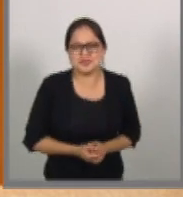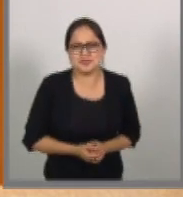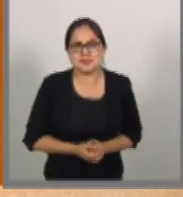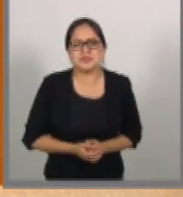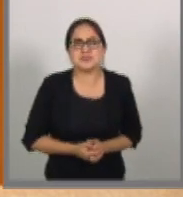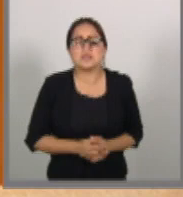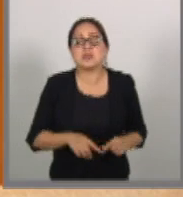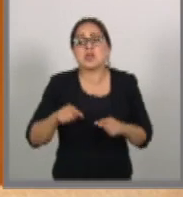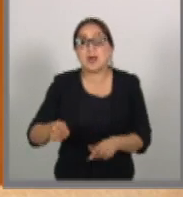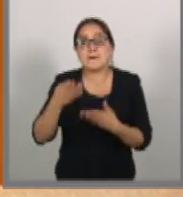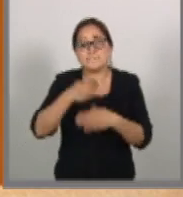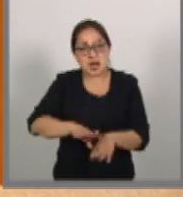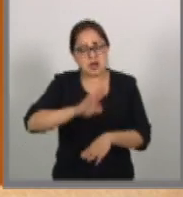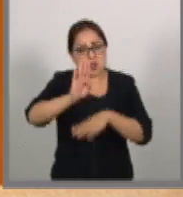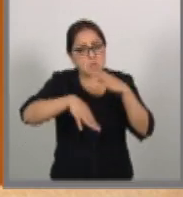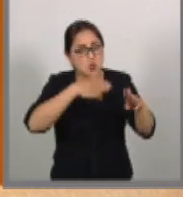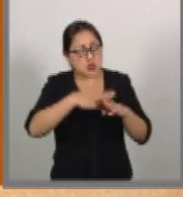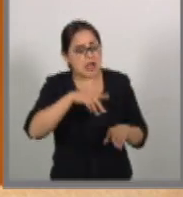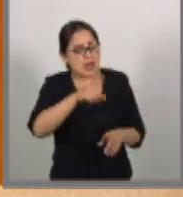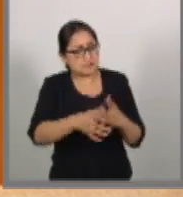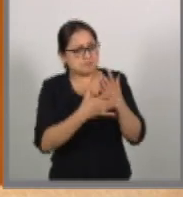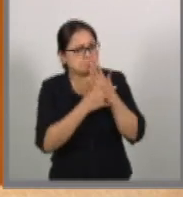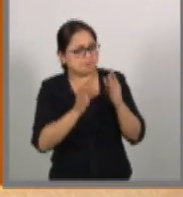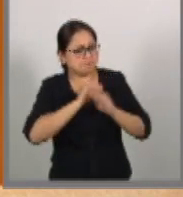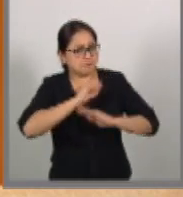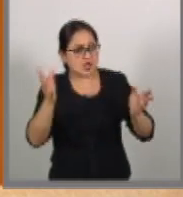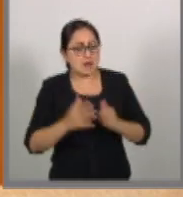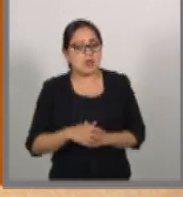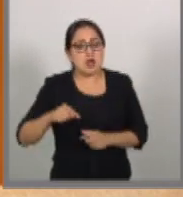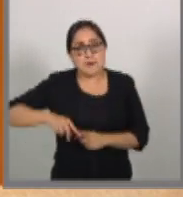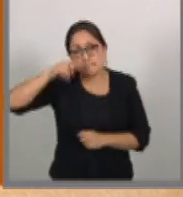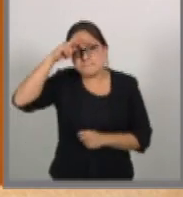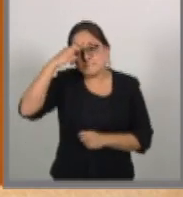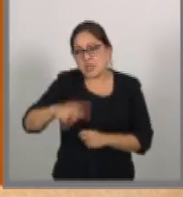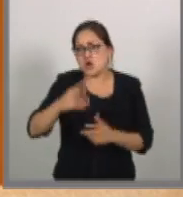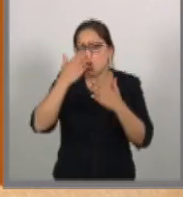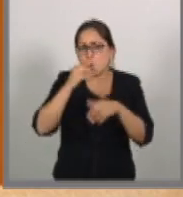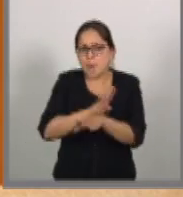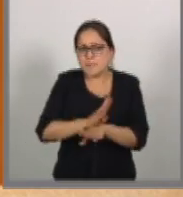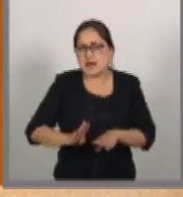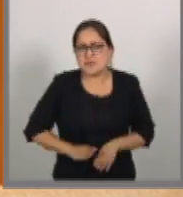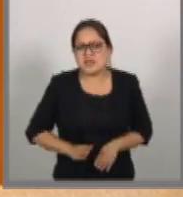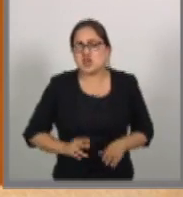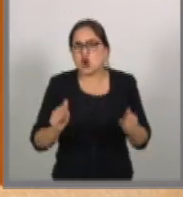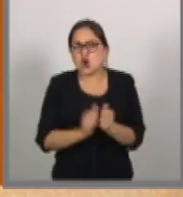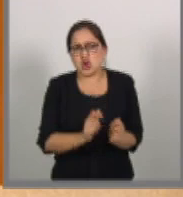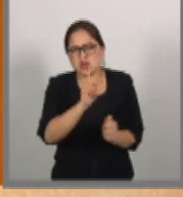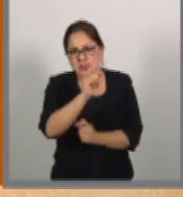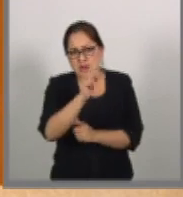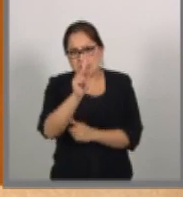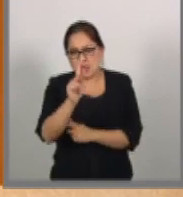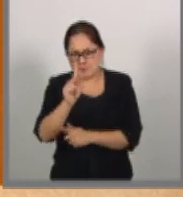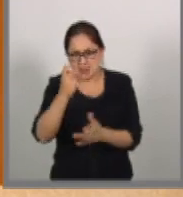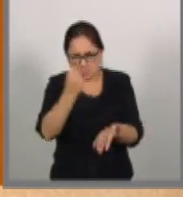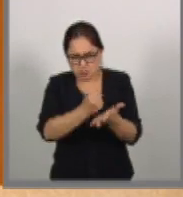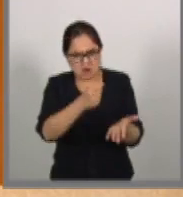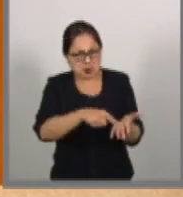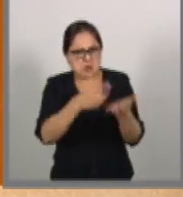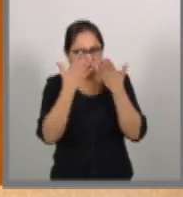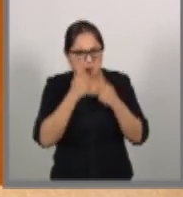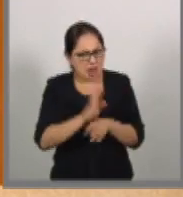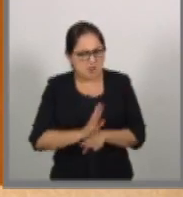El Banco Mundial fue muy claro. México no tiene beneficios con este acuerdo